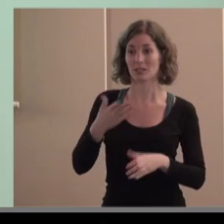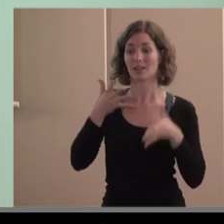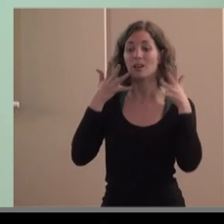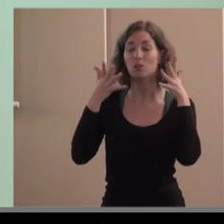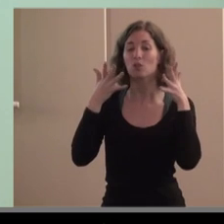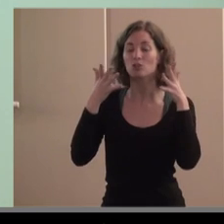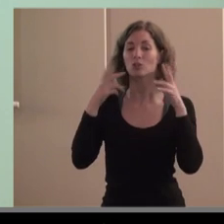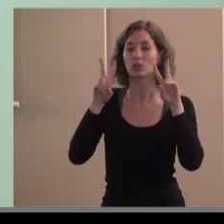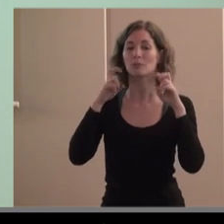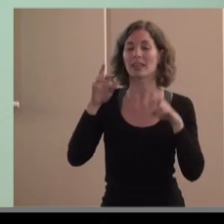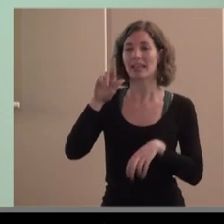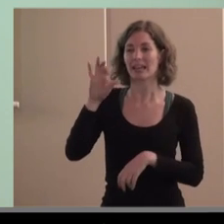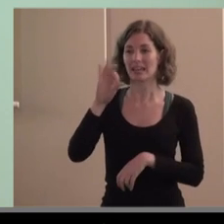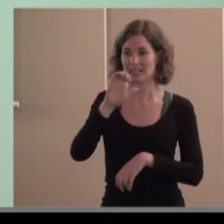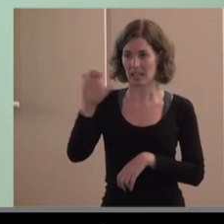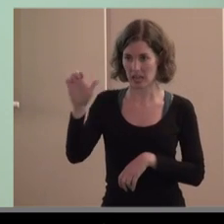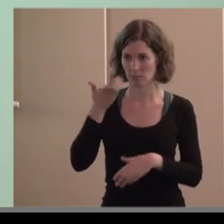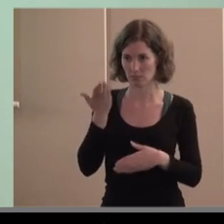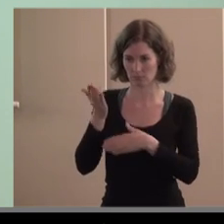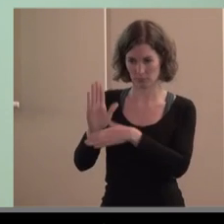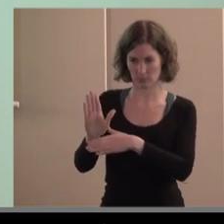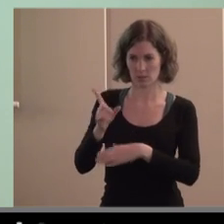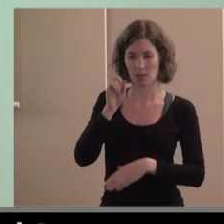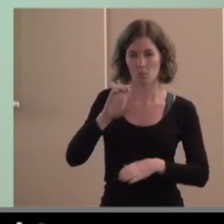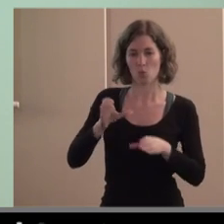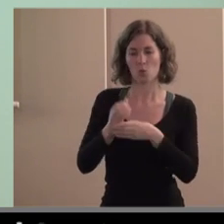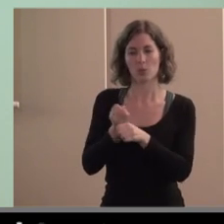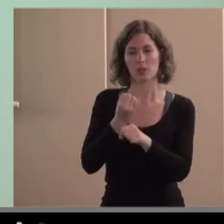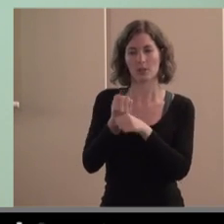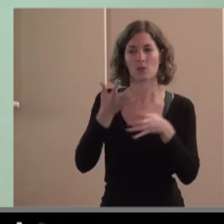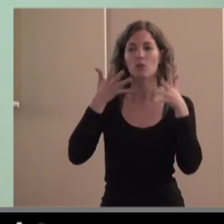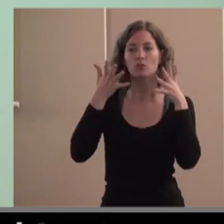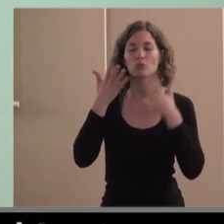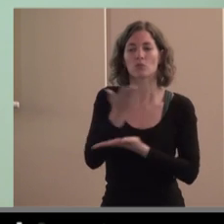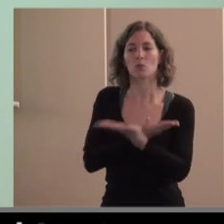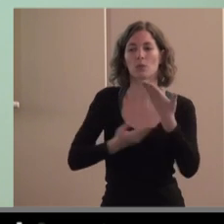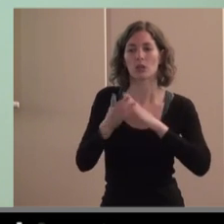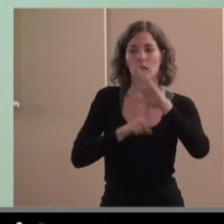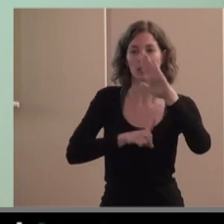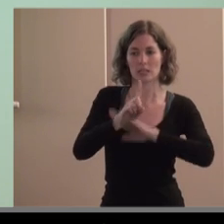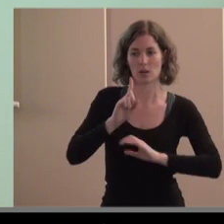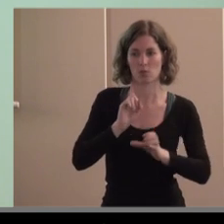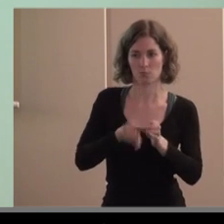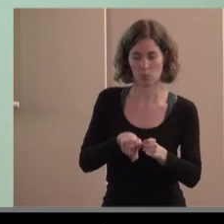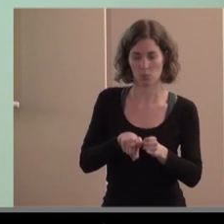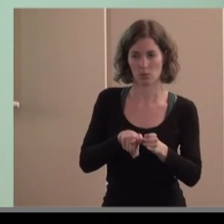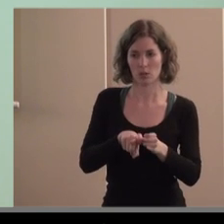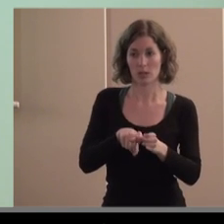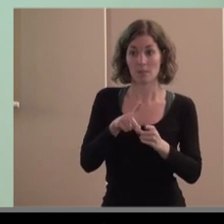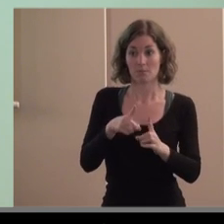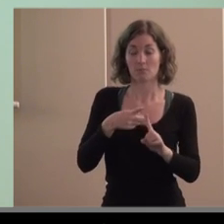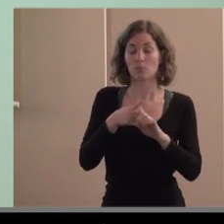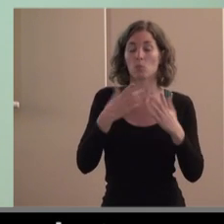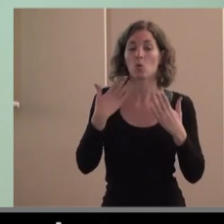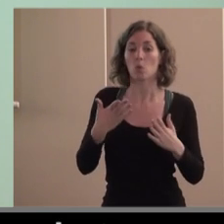de RSE y trabajamos también un grupo de trabajo en el Consejo de Cooperación al Desarrollo desde el punto de vista de dar